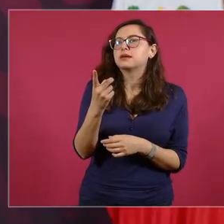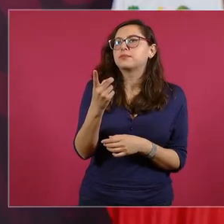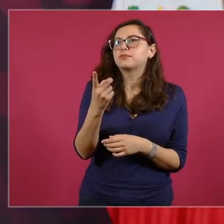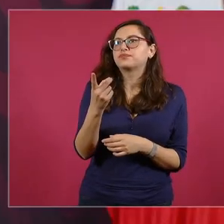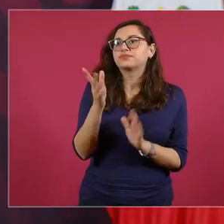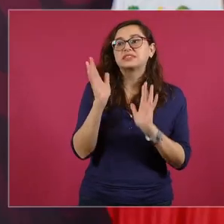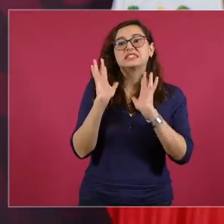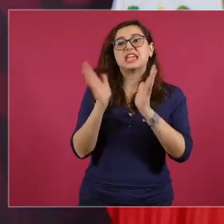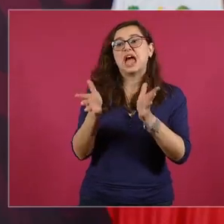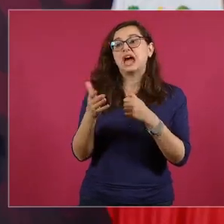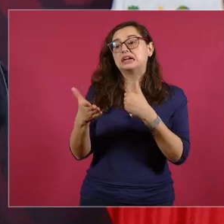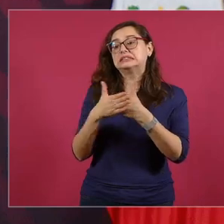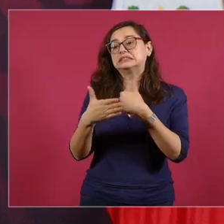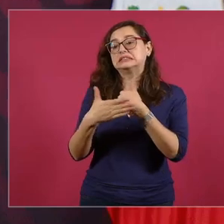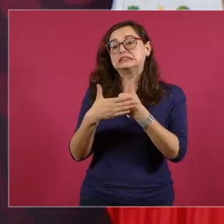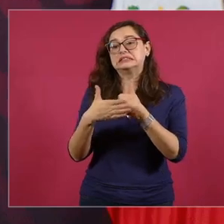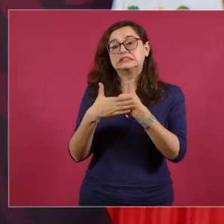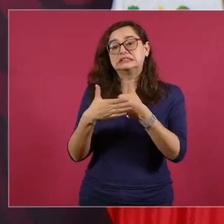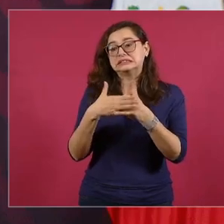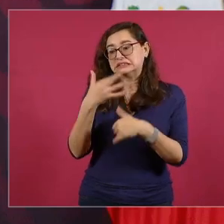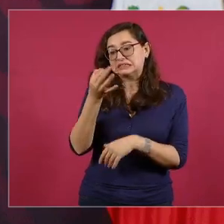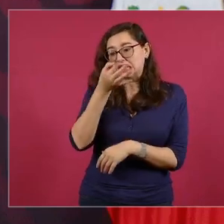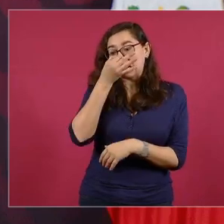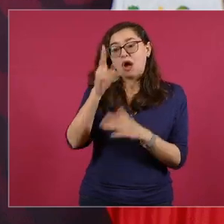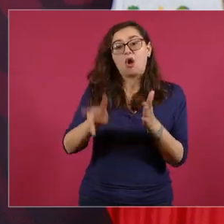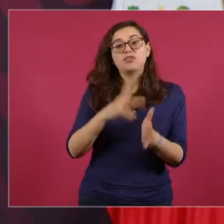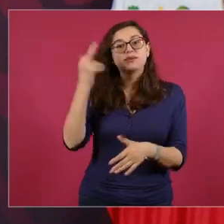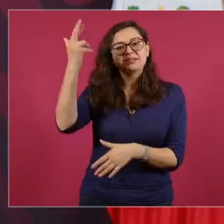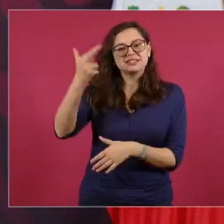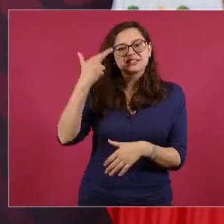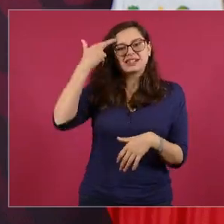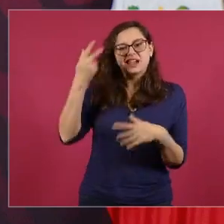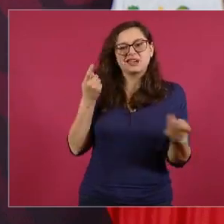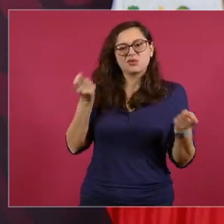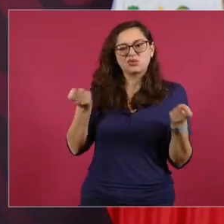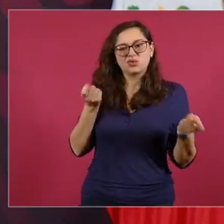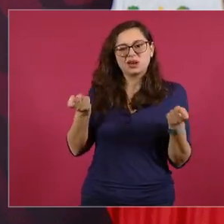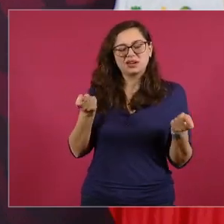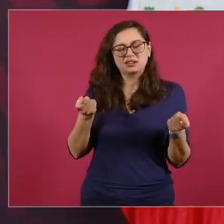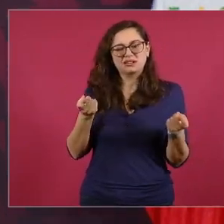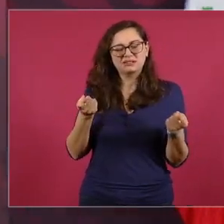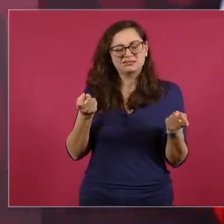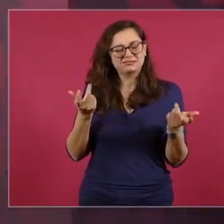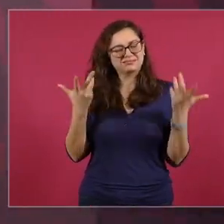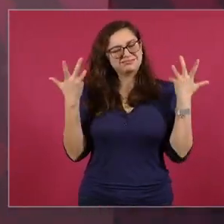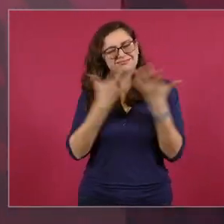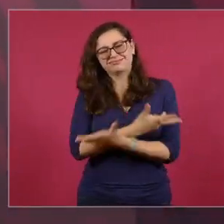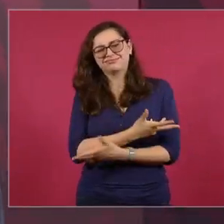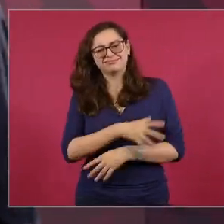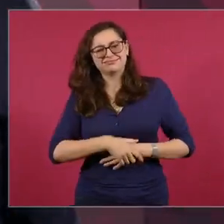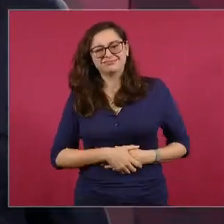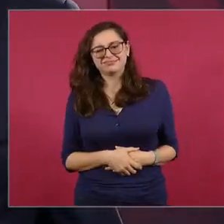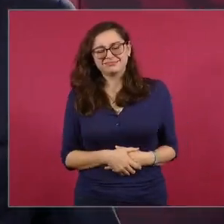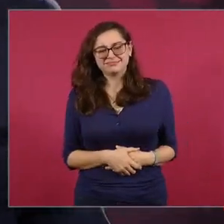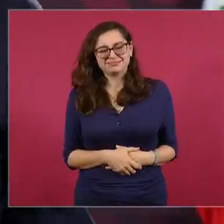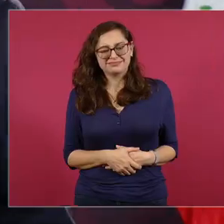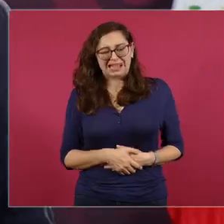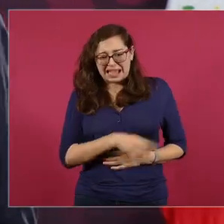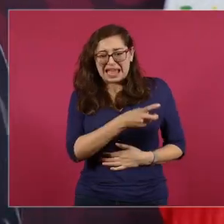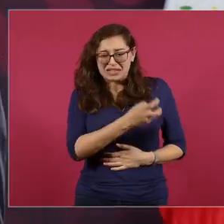pero era de los más